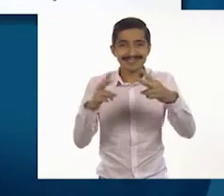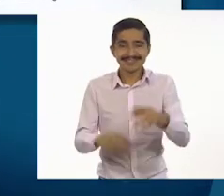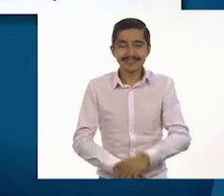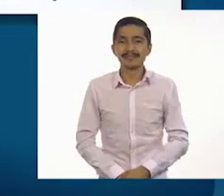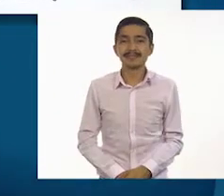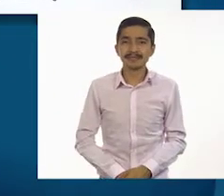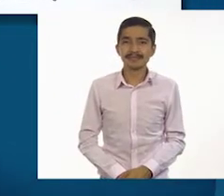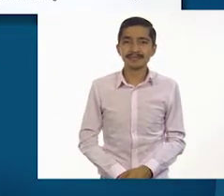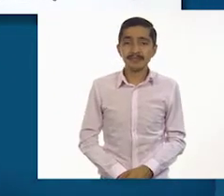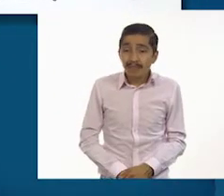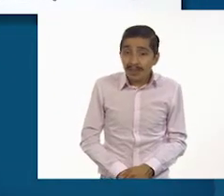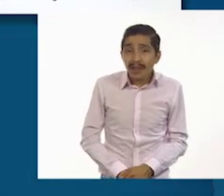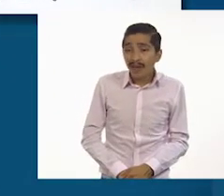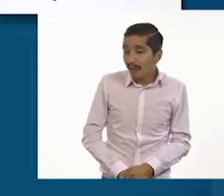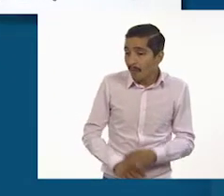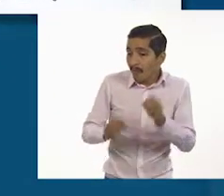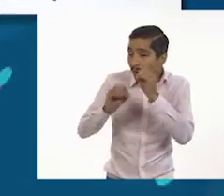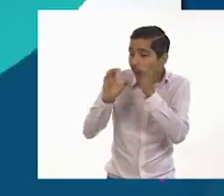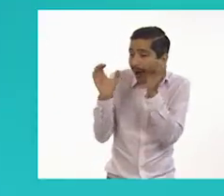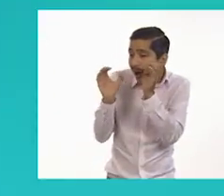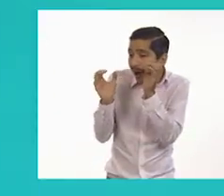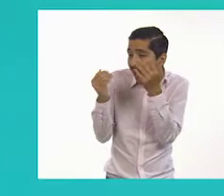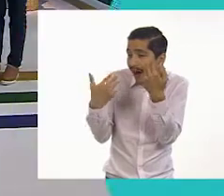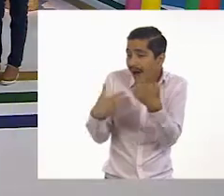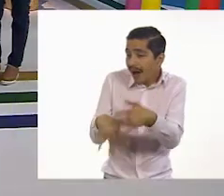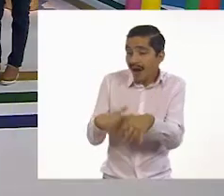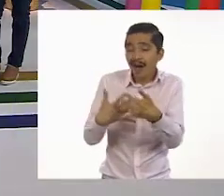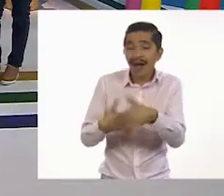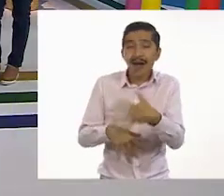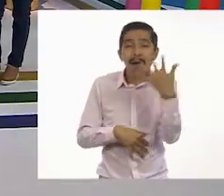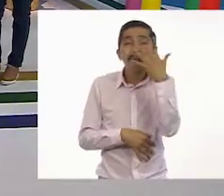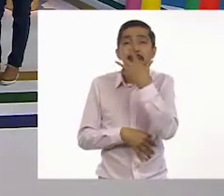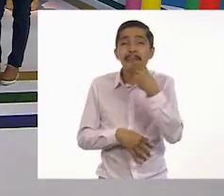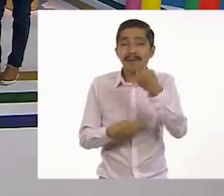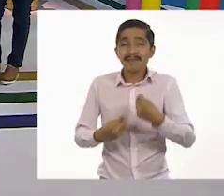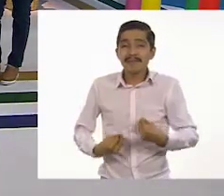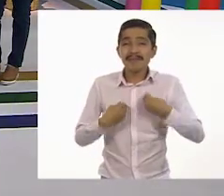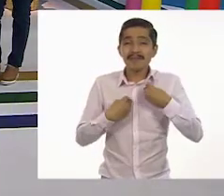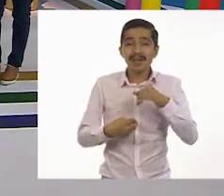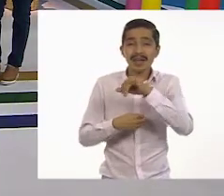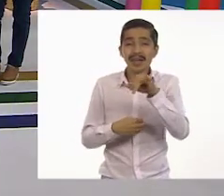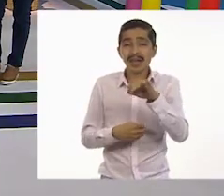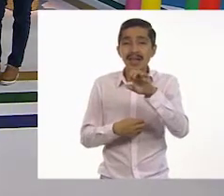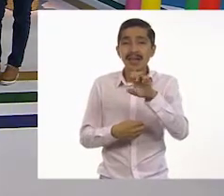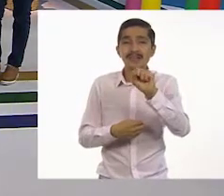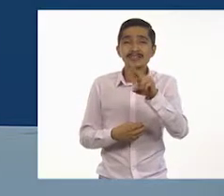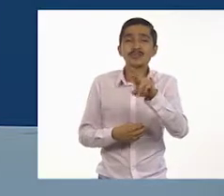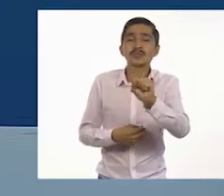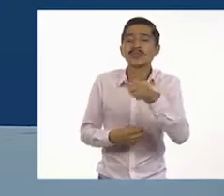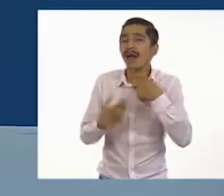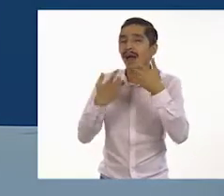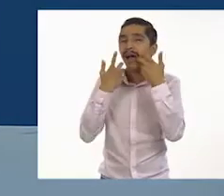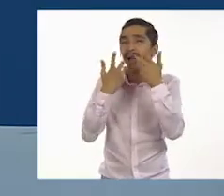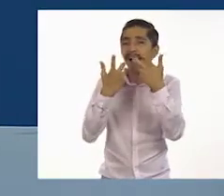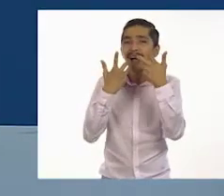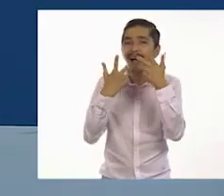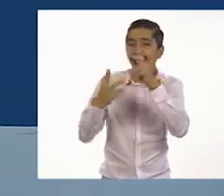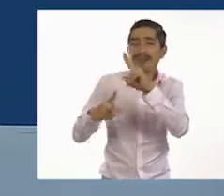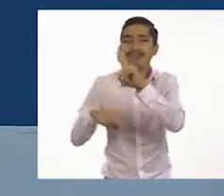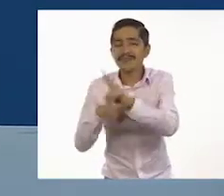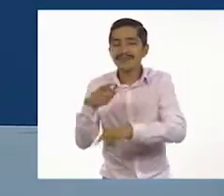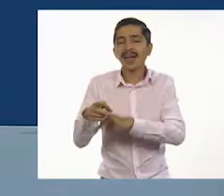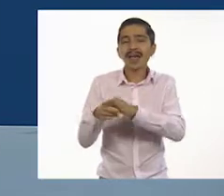¡Guau! ¡Qué bonito de ser donde vive Jesús! Ya me dieron ganas de ir y